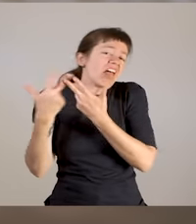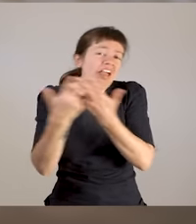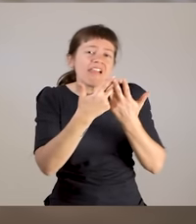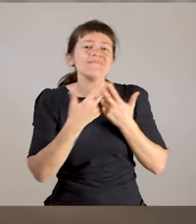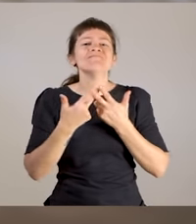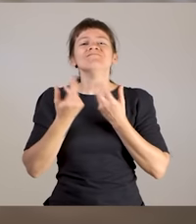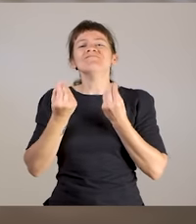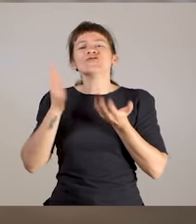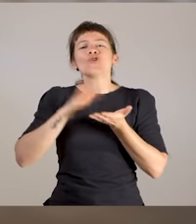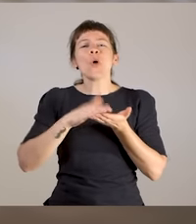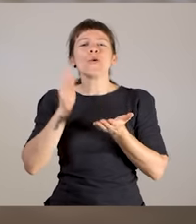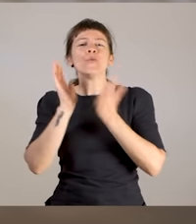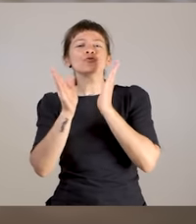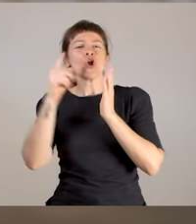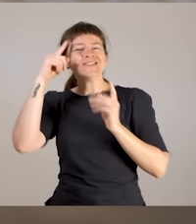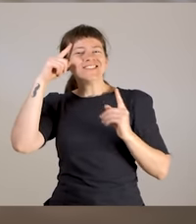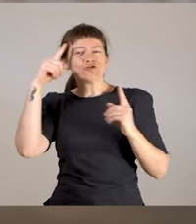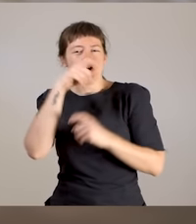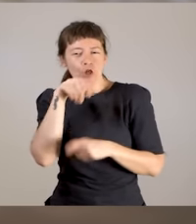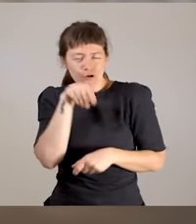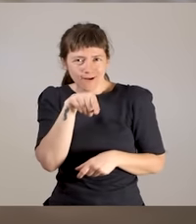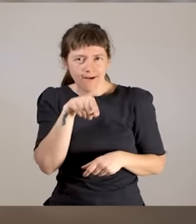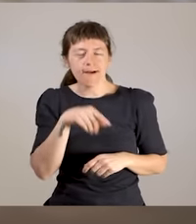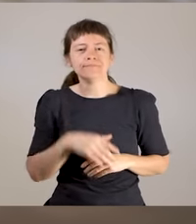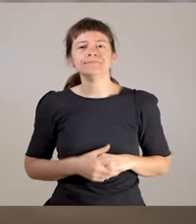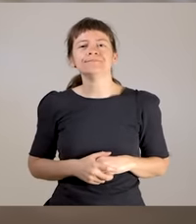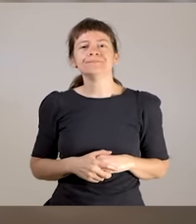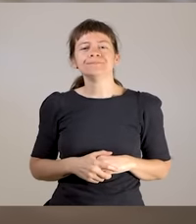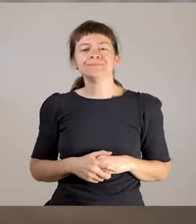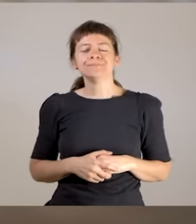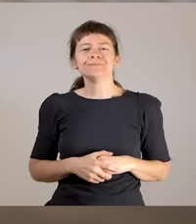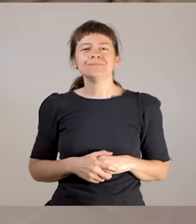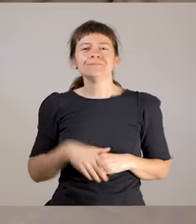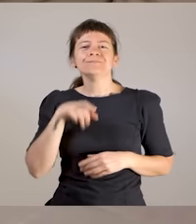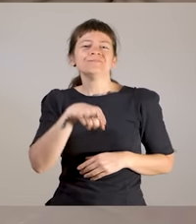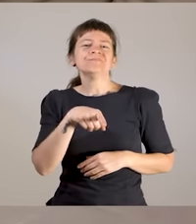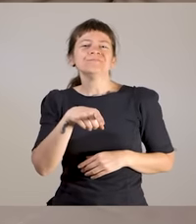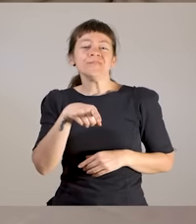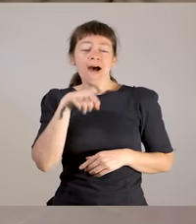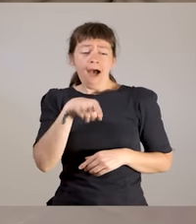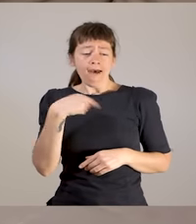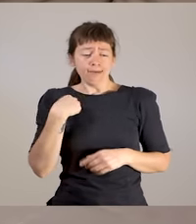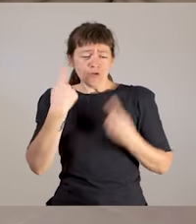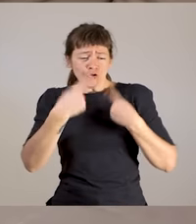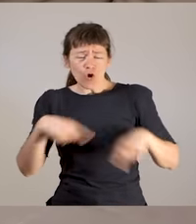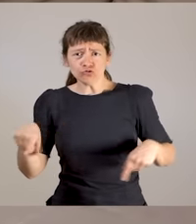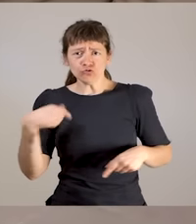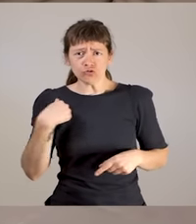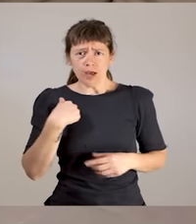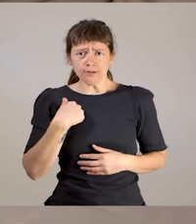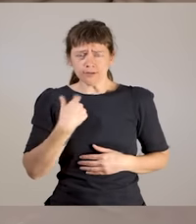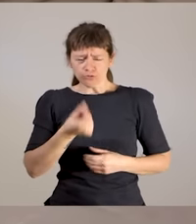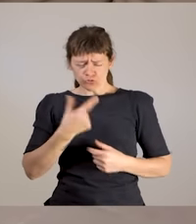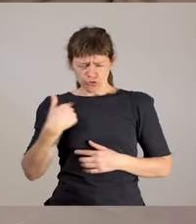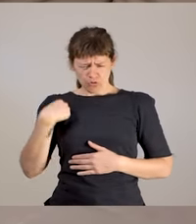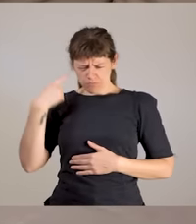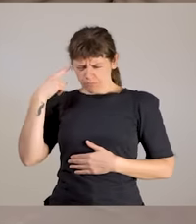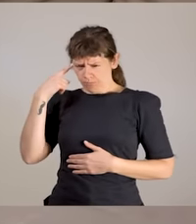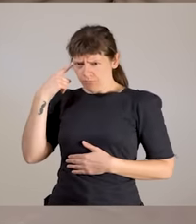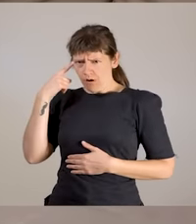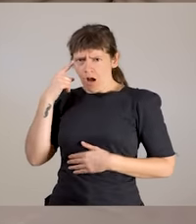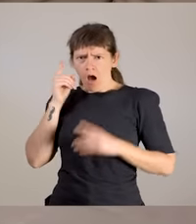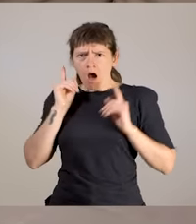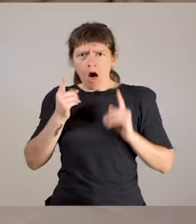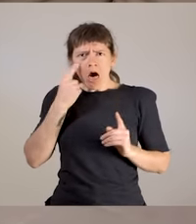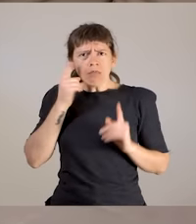hablábamos de violencias, llegó un momento que hablábamos de la violencia psicológica. Y me mató, porque eran todos los ejemplos que me